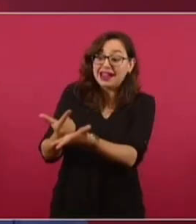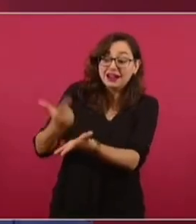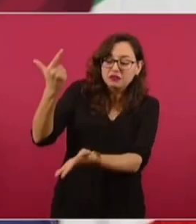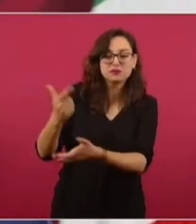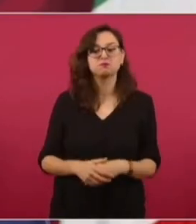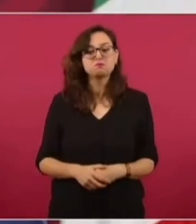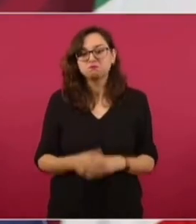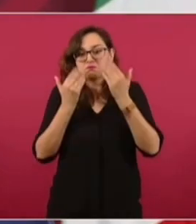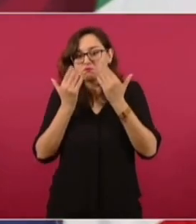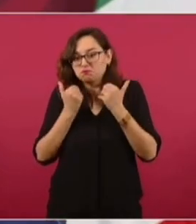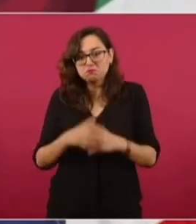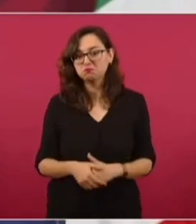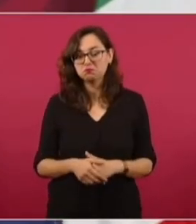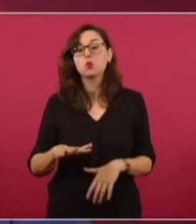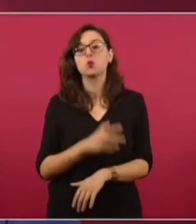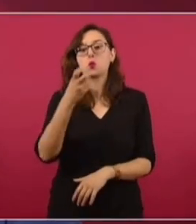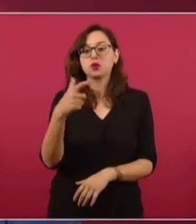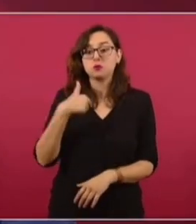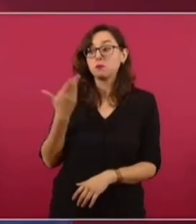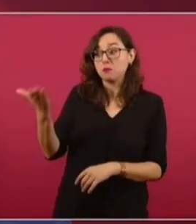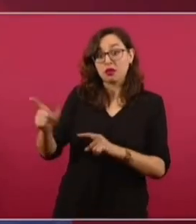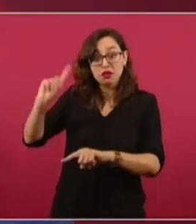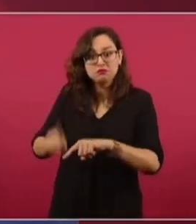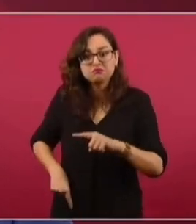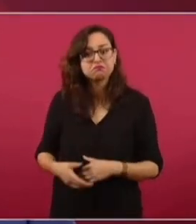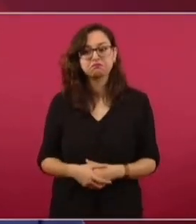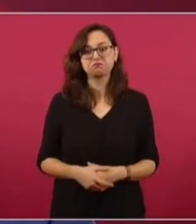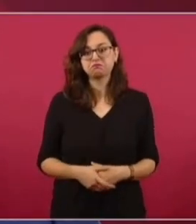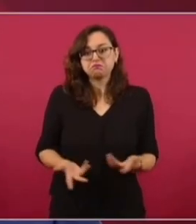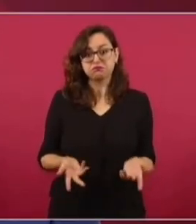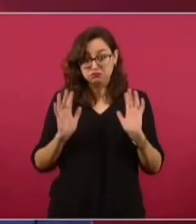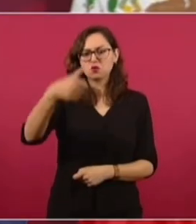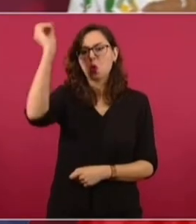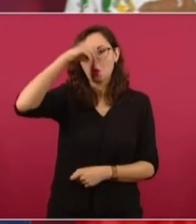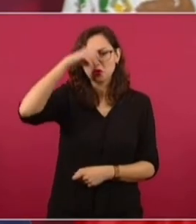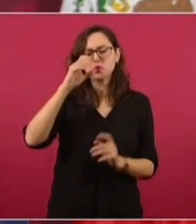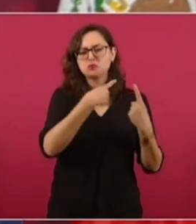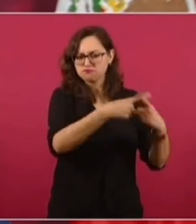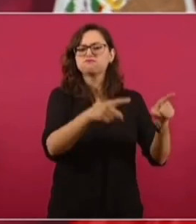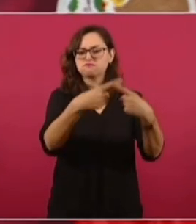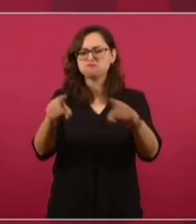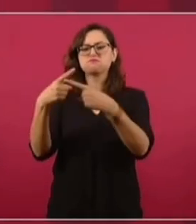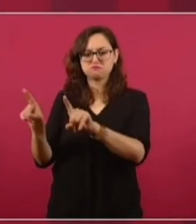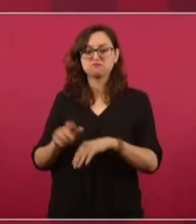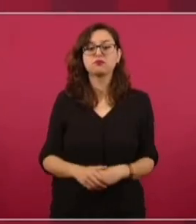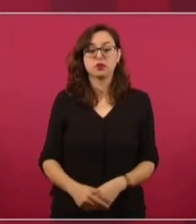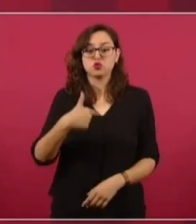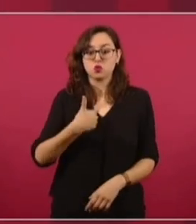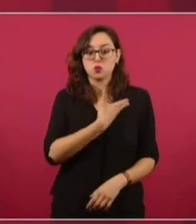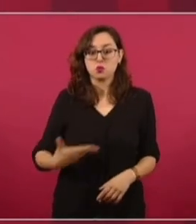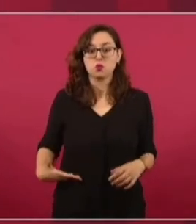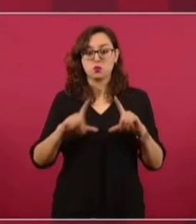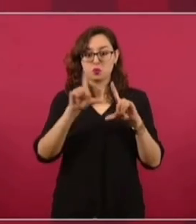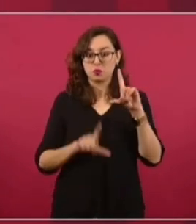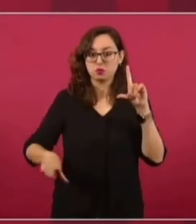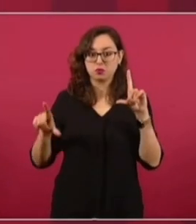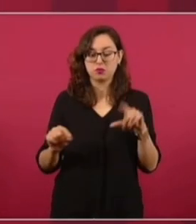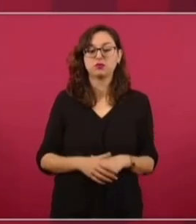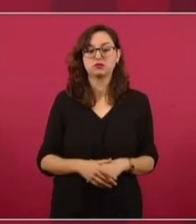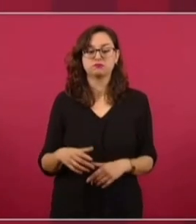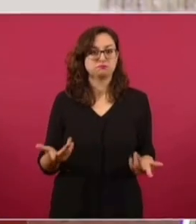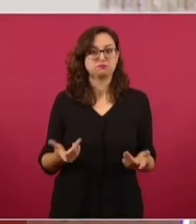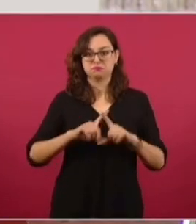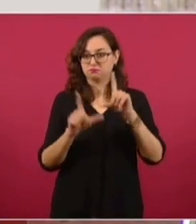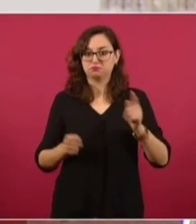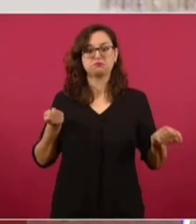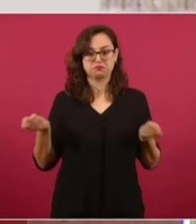y por eso yo no he solicitado la remoción del fiscal. Así de claro. Yo, como presidente y responsable de la